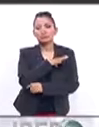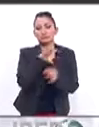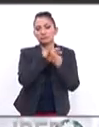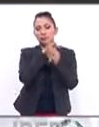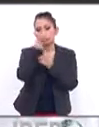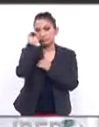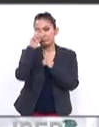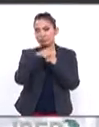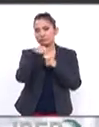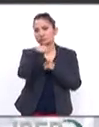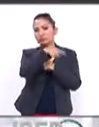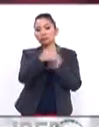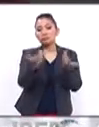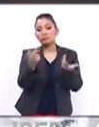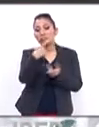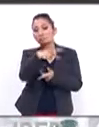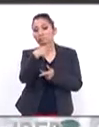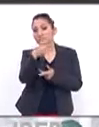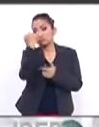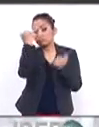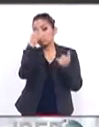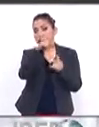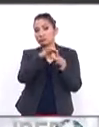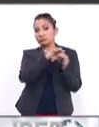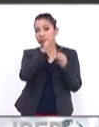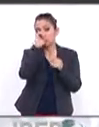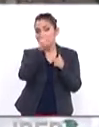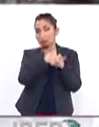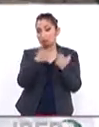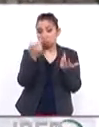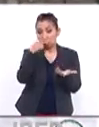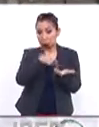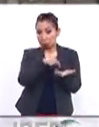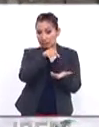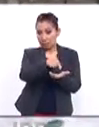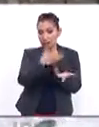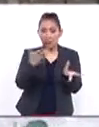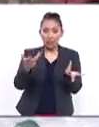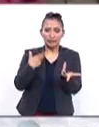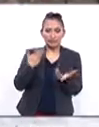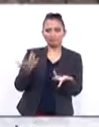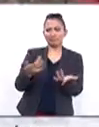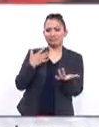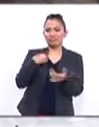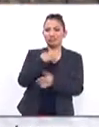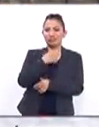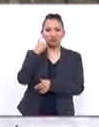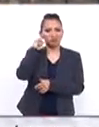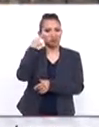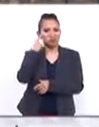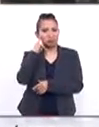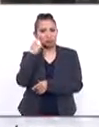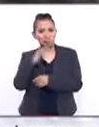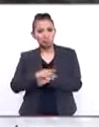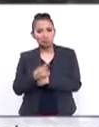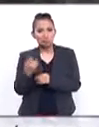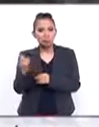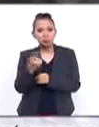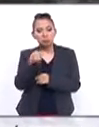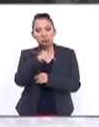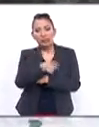Unión Europea. ¿Cuál es la postura de la Unión Europea? Supongo que esto genera mucho descontento puesto que